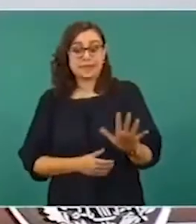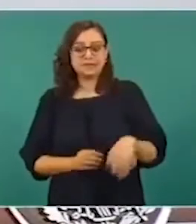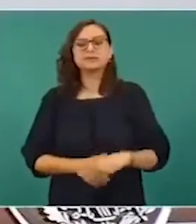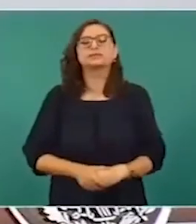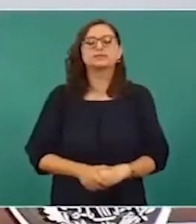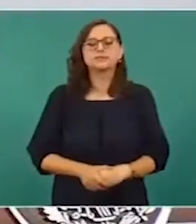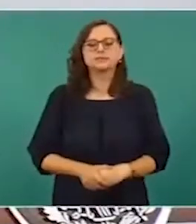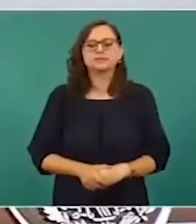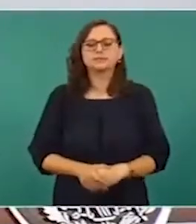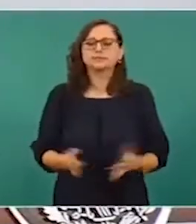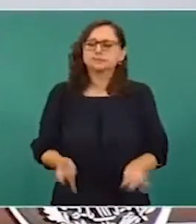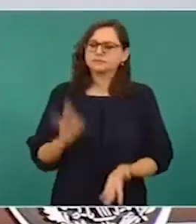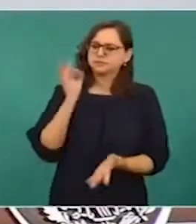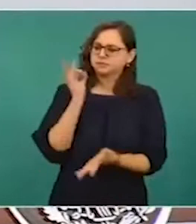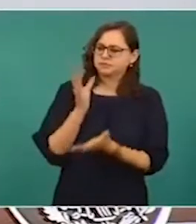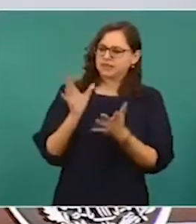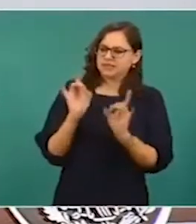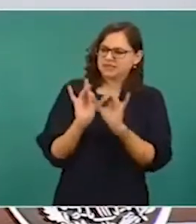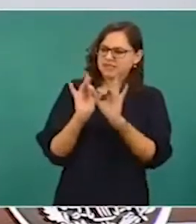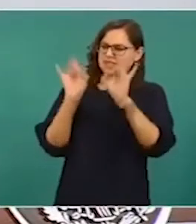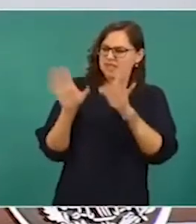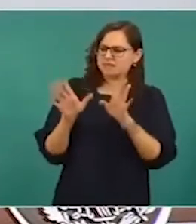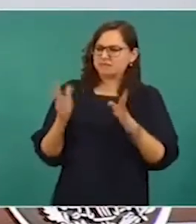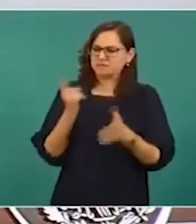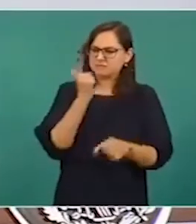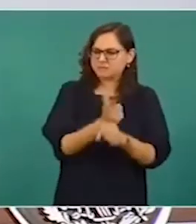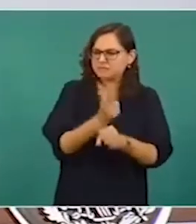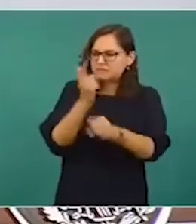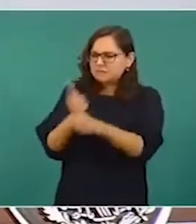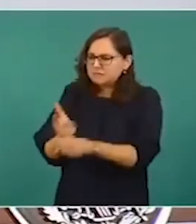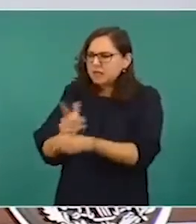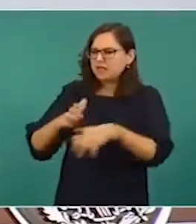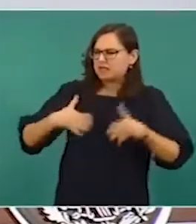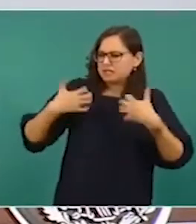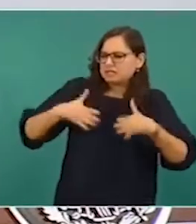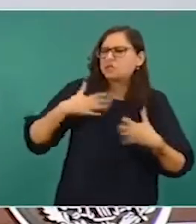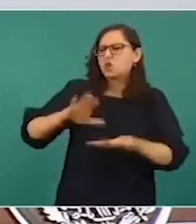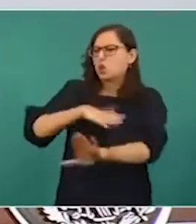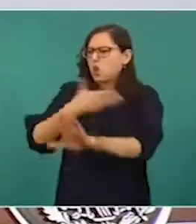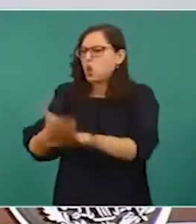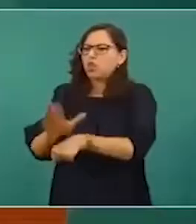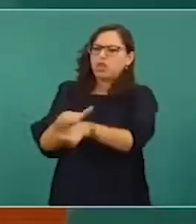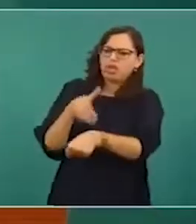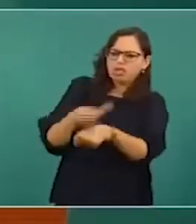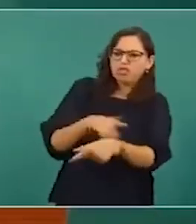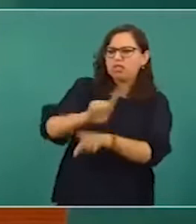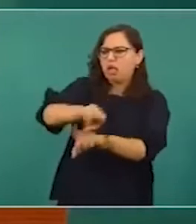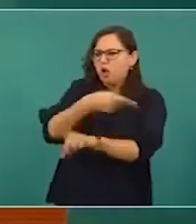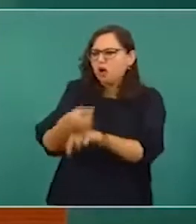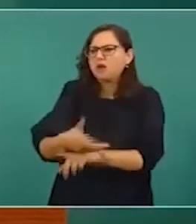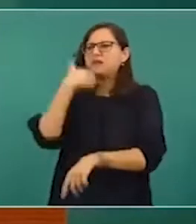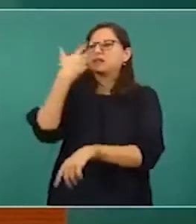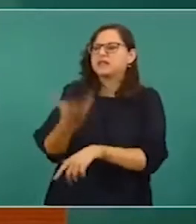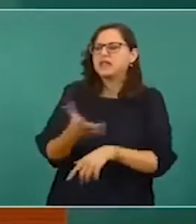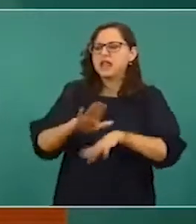detectan estas conductas o algún tipo de acoso, violencia o amenaza en contra de las niñas,